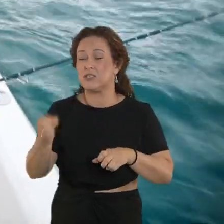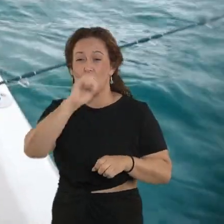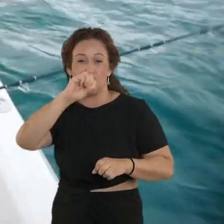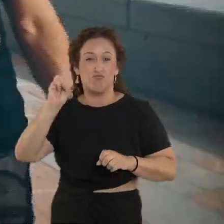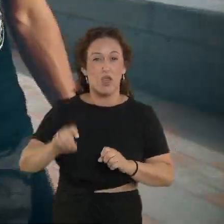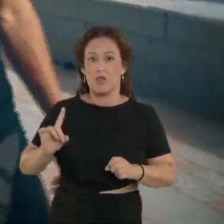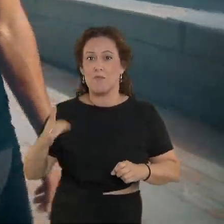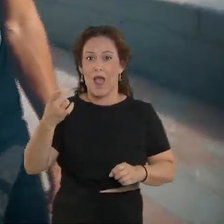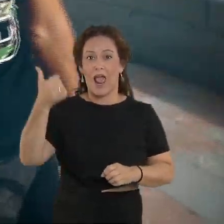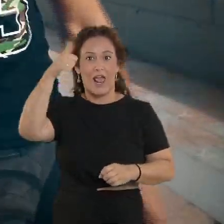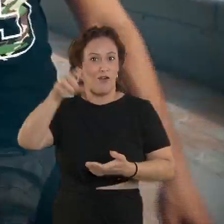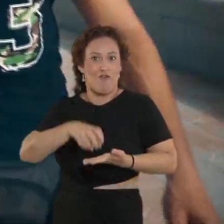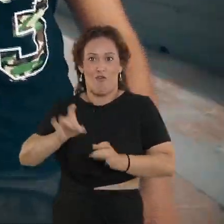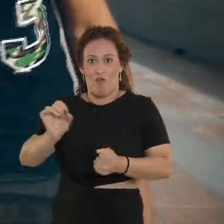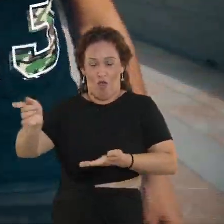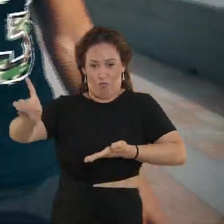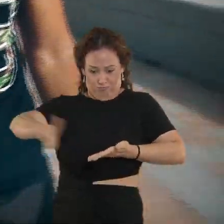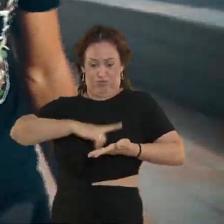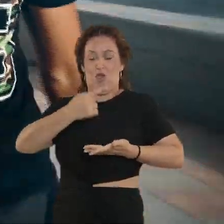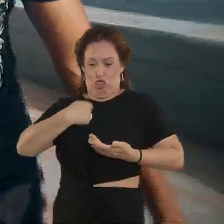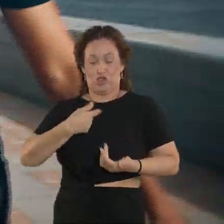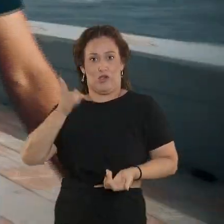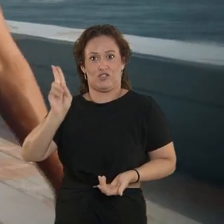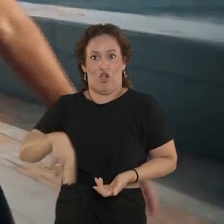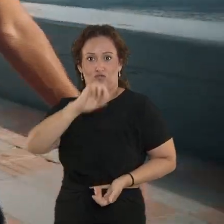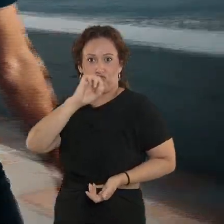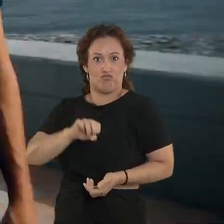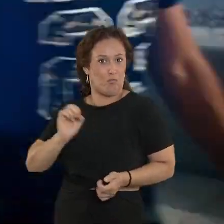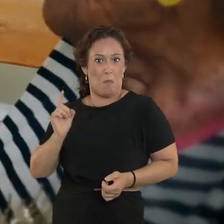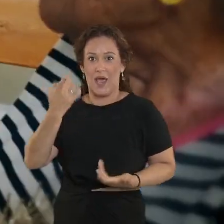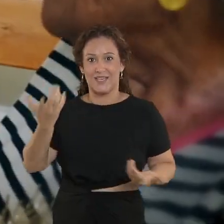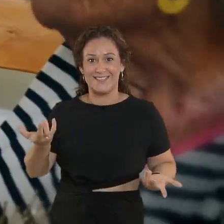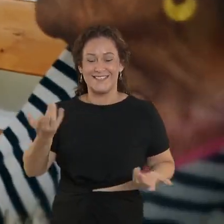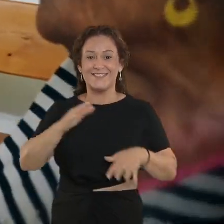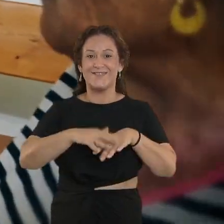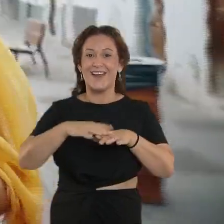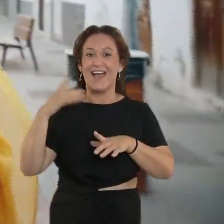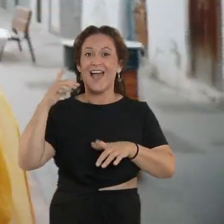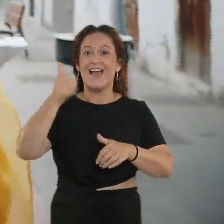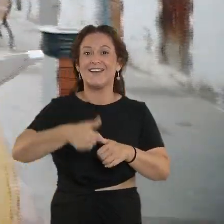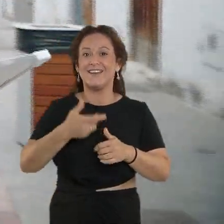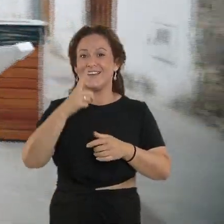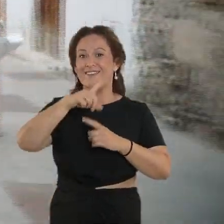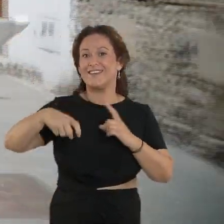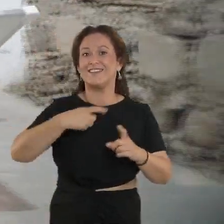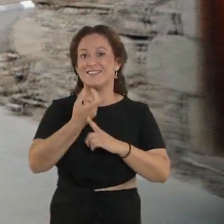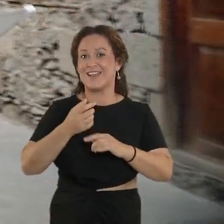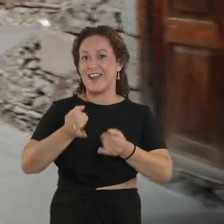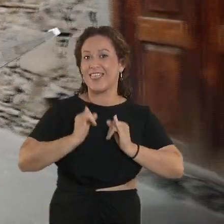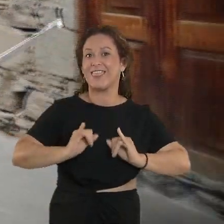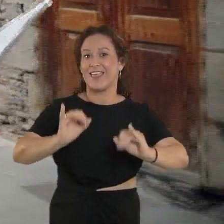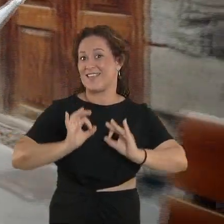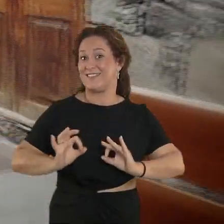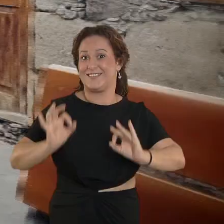fan más fan no dudó en escribirnos y decirnos... Eso soy yo, dejen de buscar. Para festejar el aniversario como su esencia